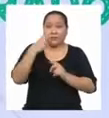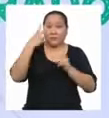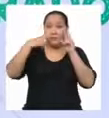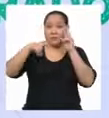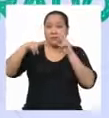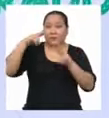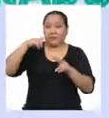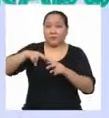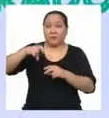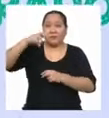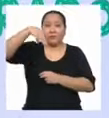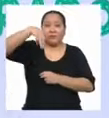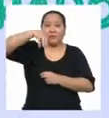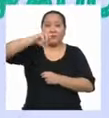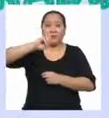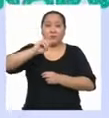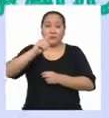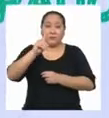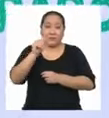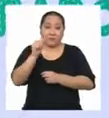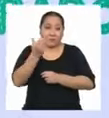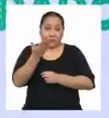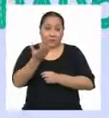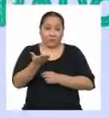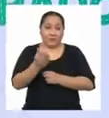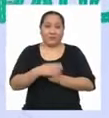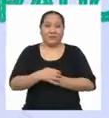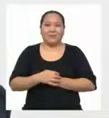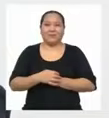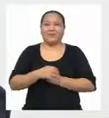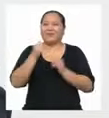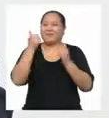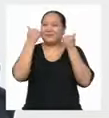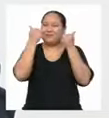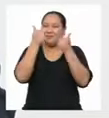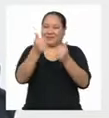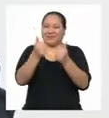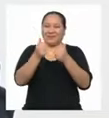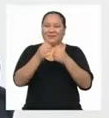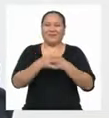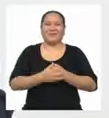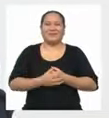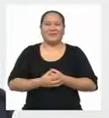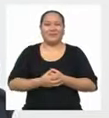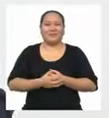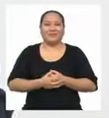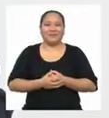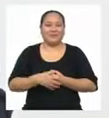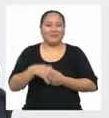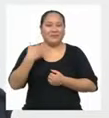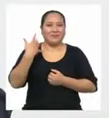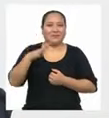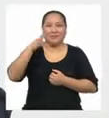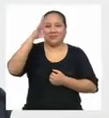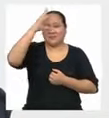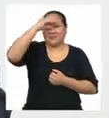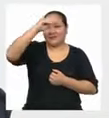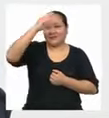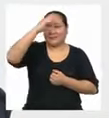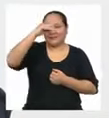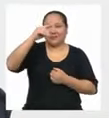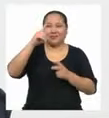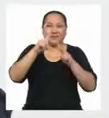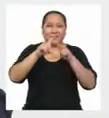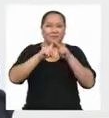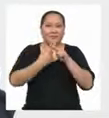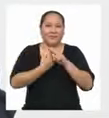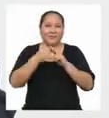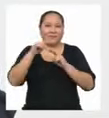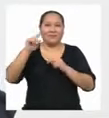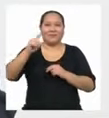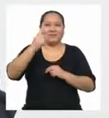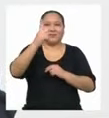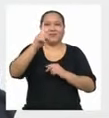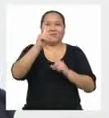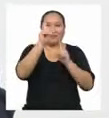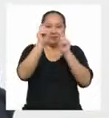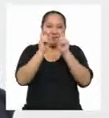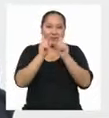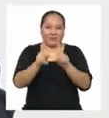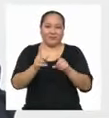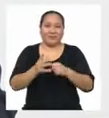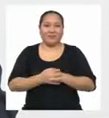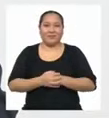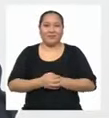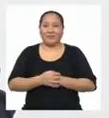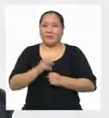la moda? ¡Excelente! Entonces, chicas y chicos Empecemos con la primera pregunta